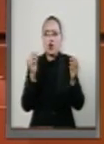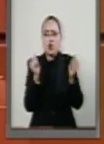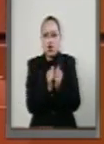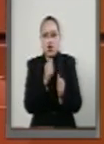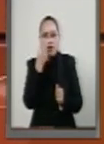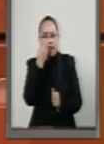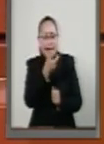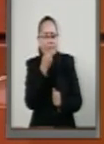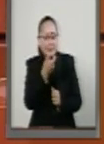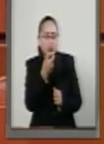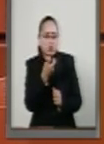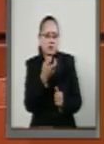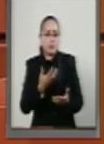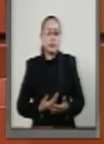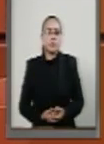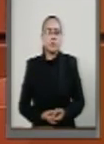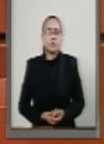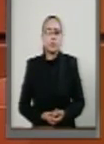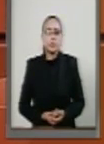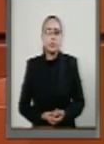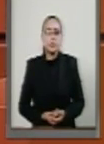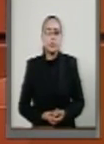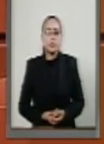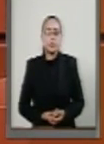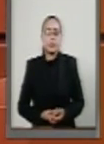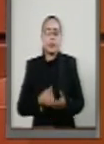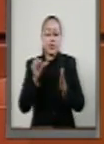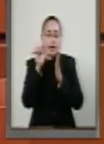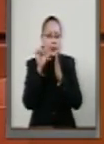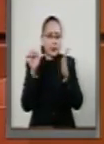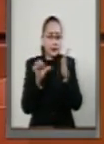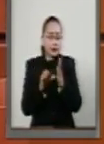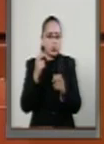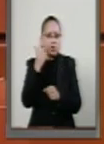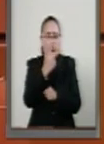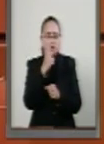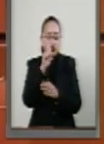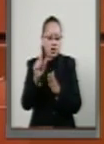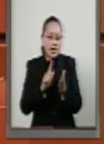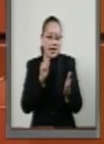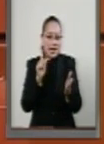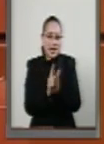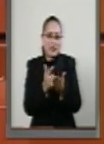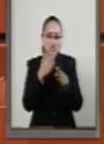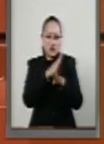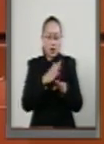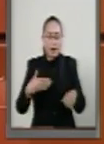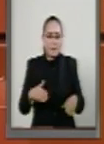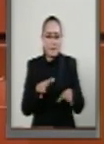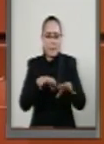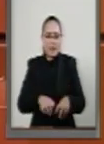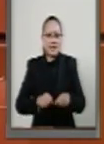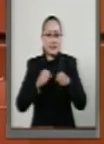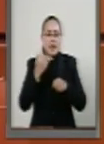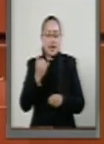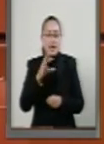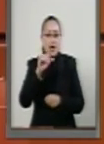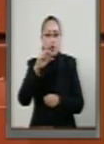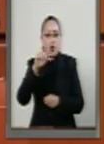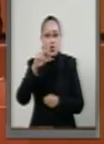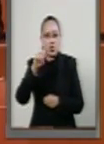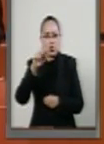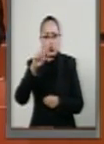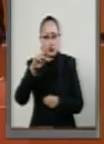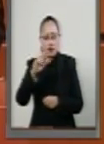actos administrativos. El artículo 8 de la Ley General de Pesca y Acuacultura Sustentable